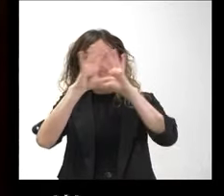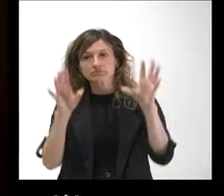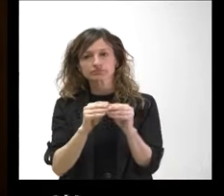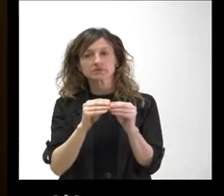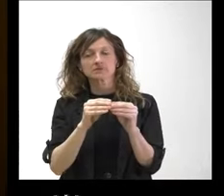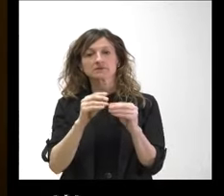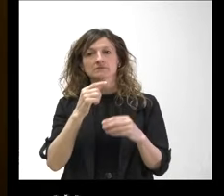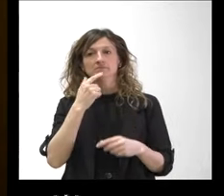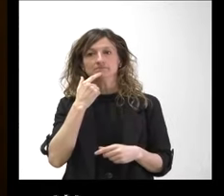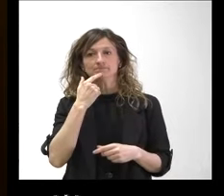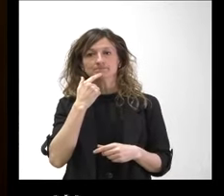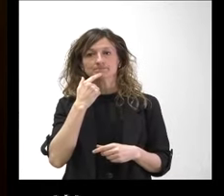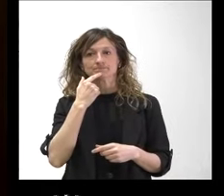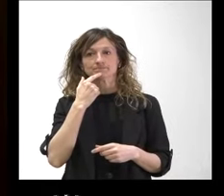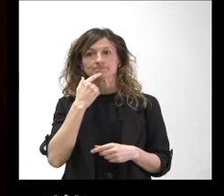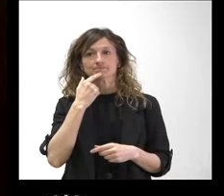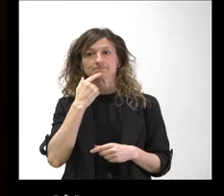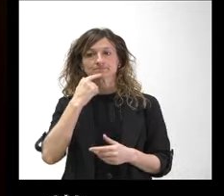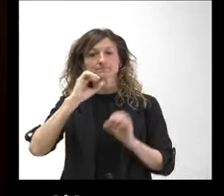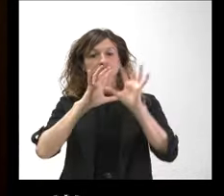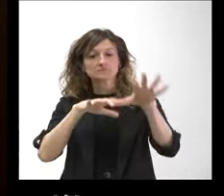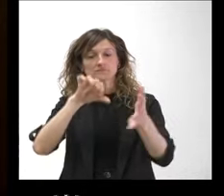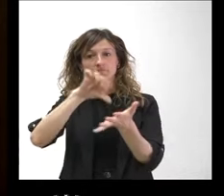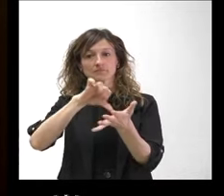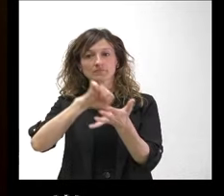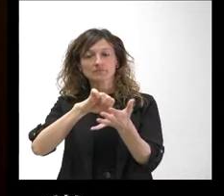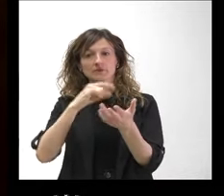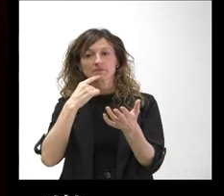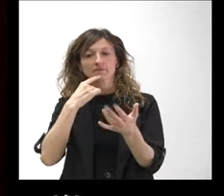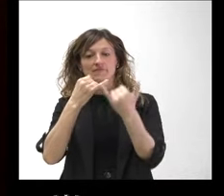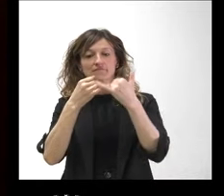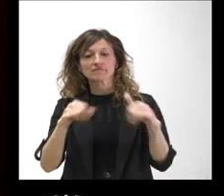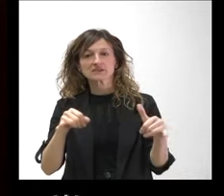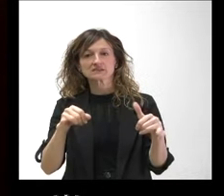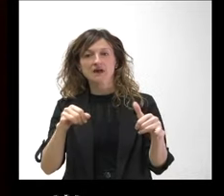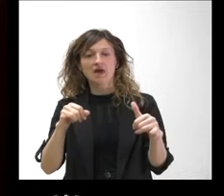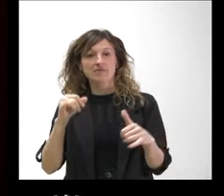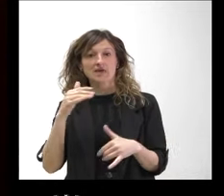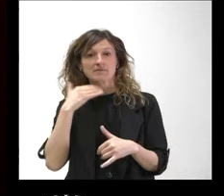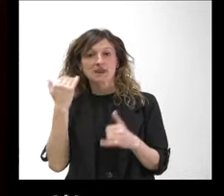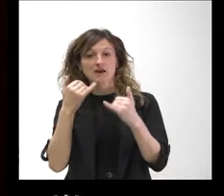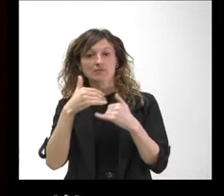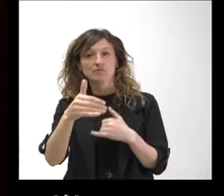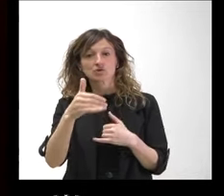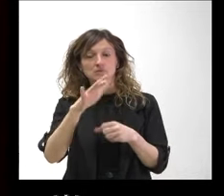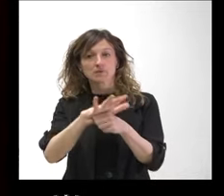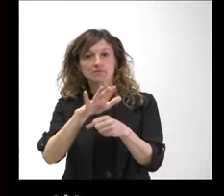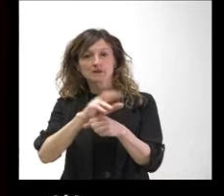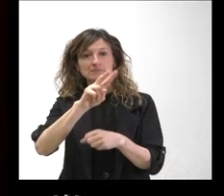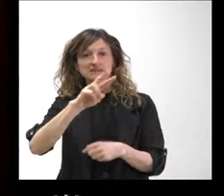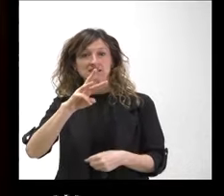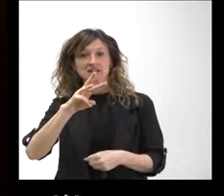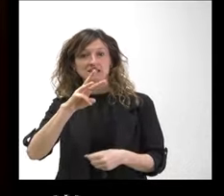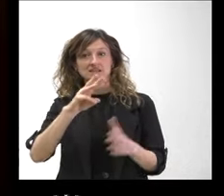principio se están realizando en León Capital como reacción a la fiesta de la comunidad que se va a celebrar el próximo martes el 23 de